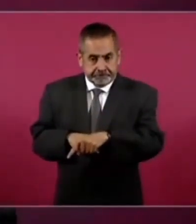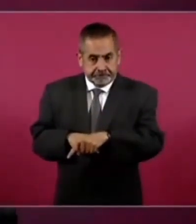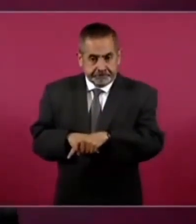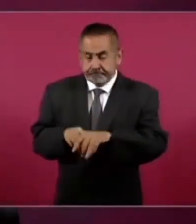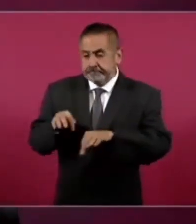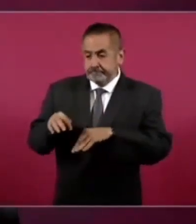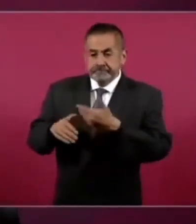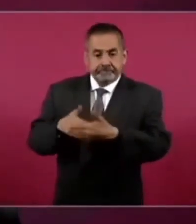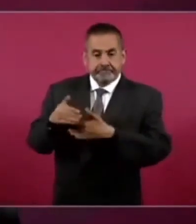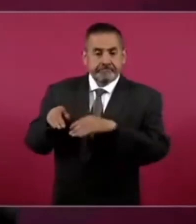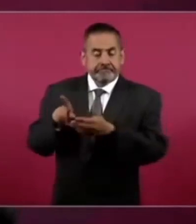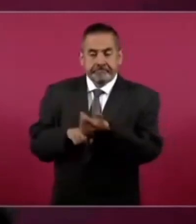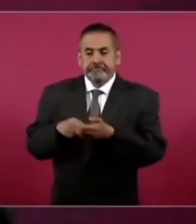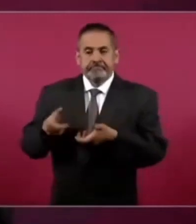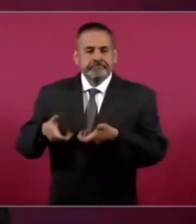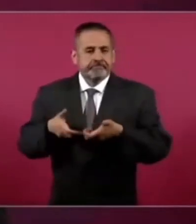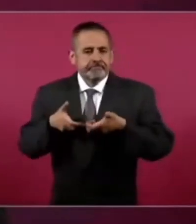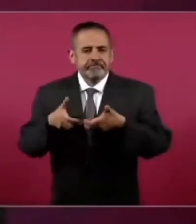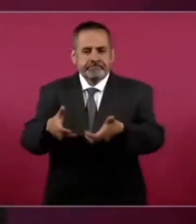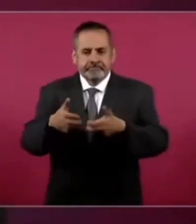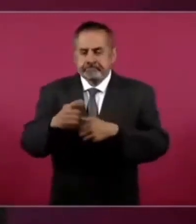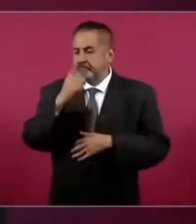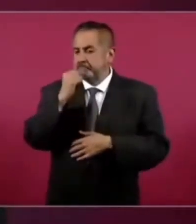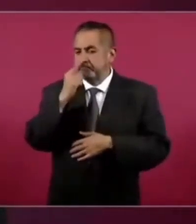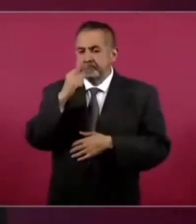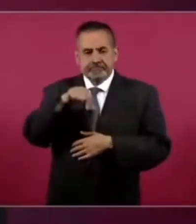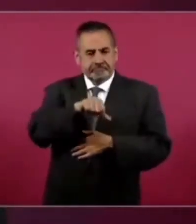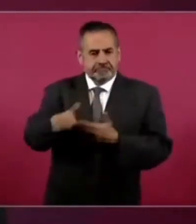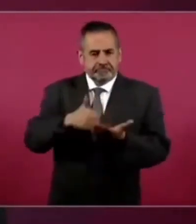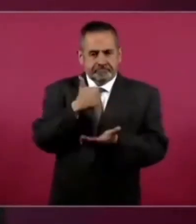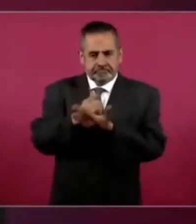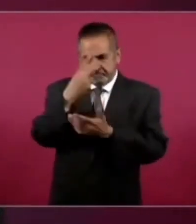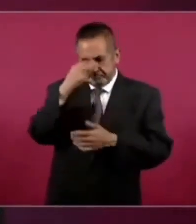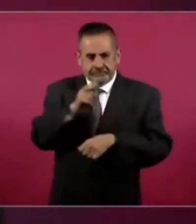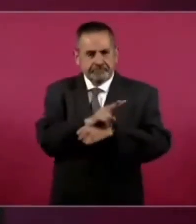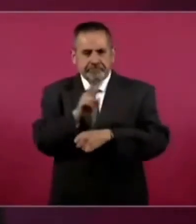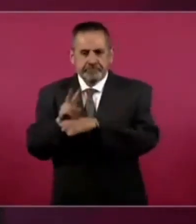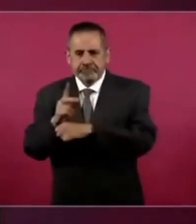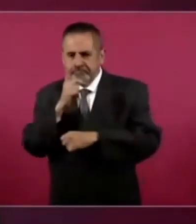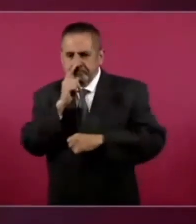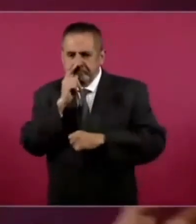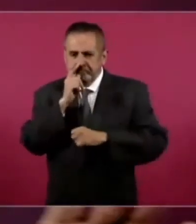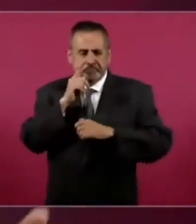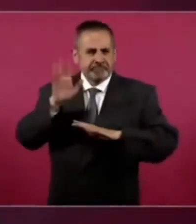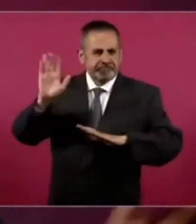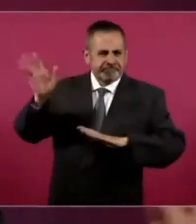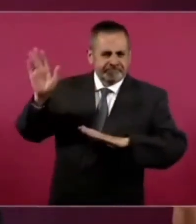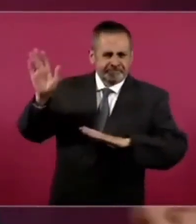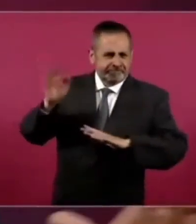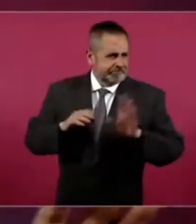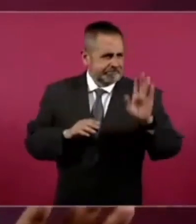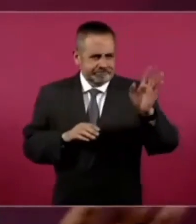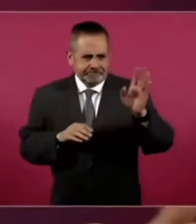labores de vialidad aquí en la Ciudad de México. Que no es cualquier cosa.